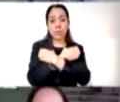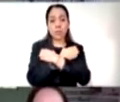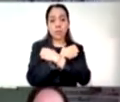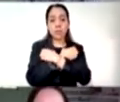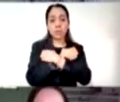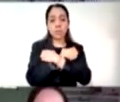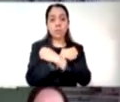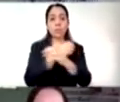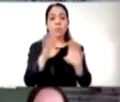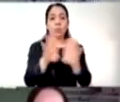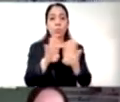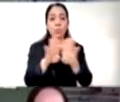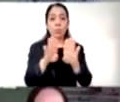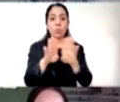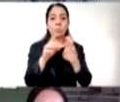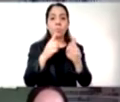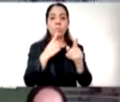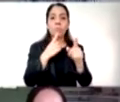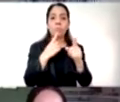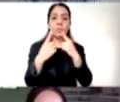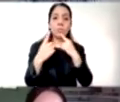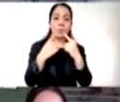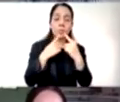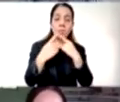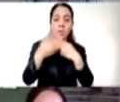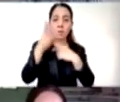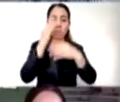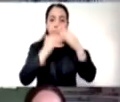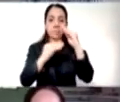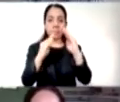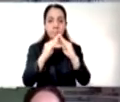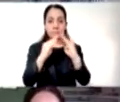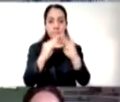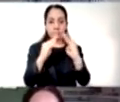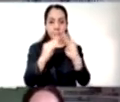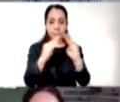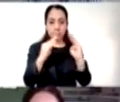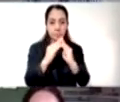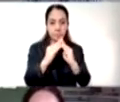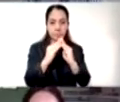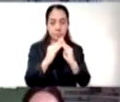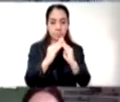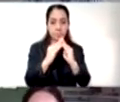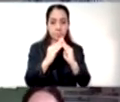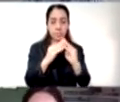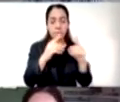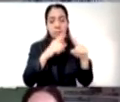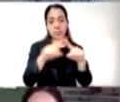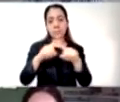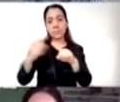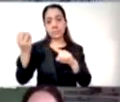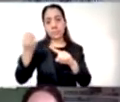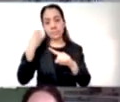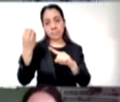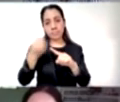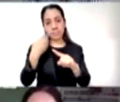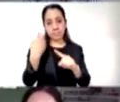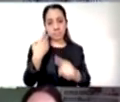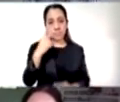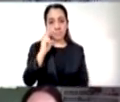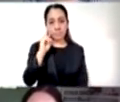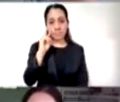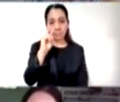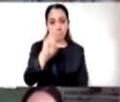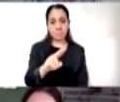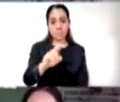pan Alfonso Mejía Humberto Fernández Esteban Mostezuma Loreto Noemí Villanueva y Carolina Rocha este